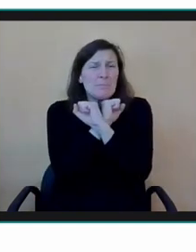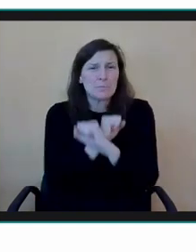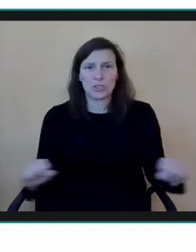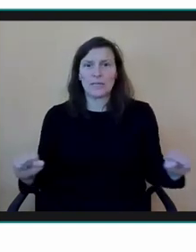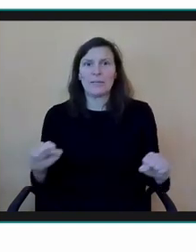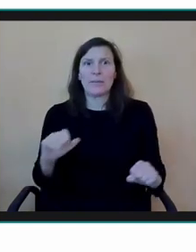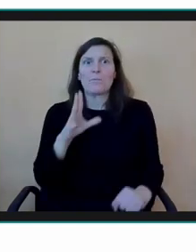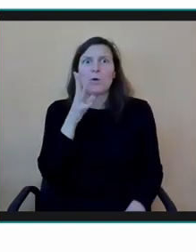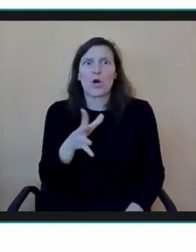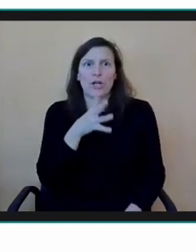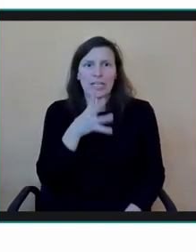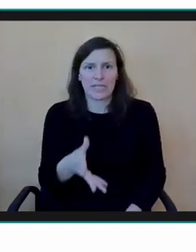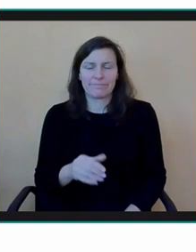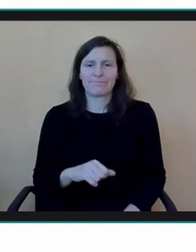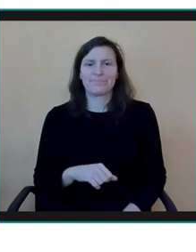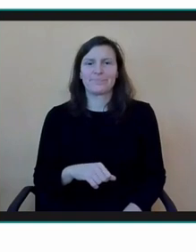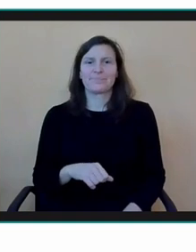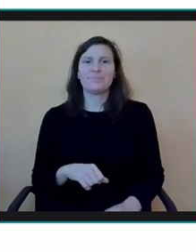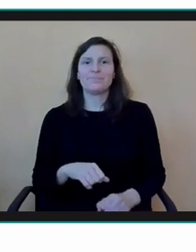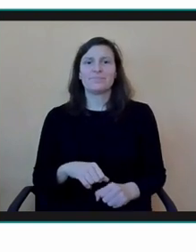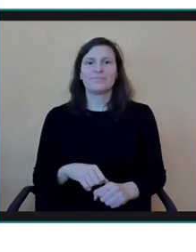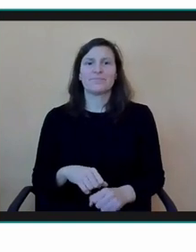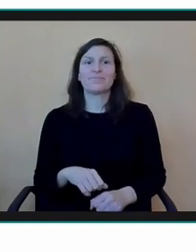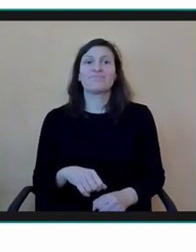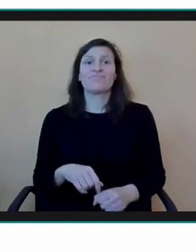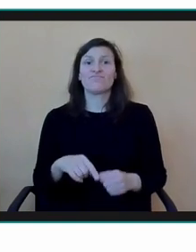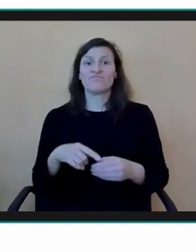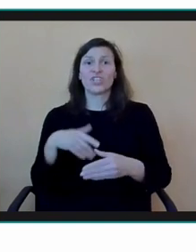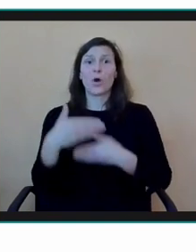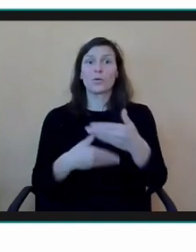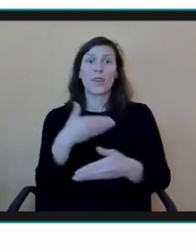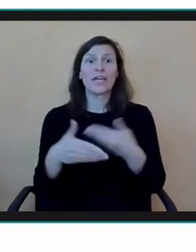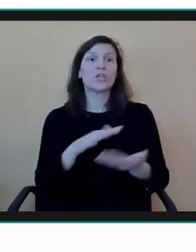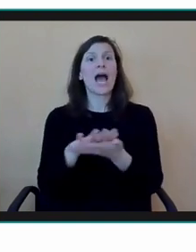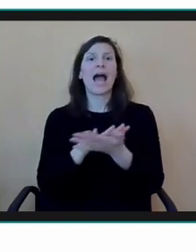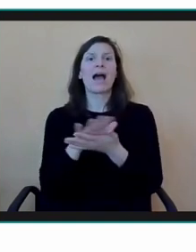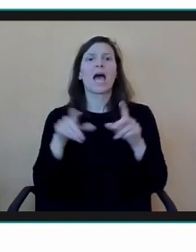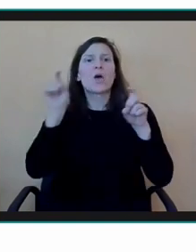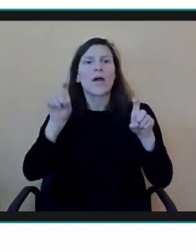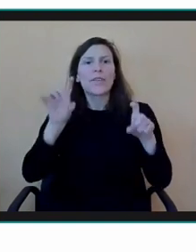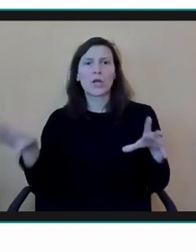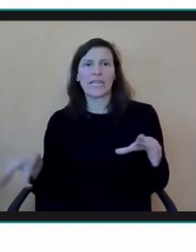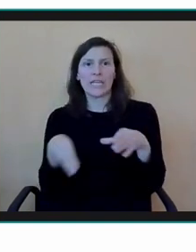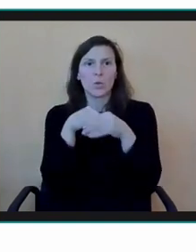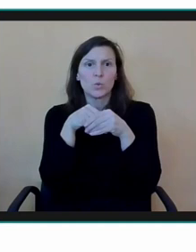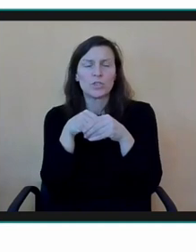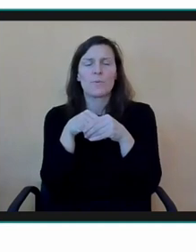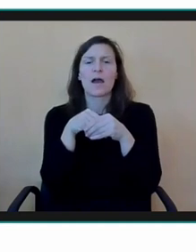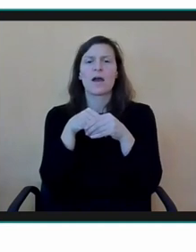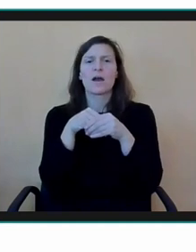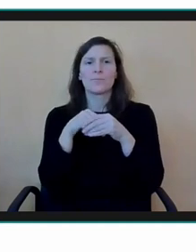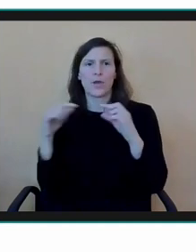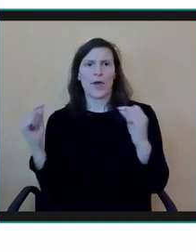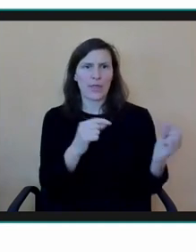mucho que ver con el proceso y con el debate en torno a una educación inclusiva, que para muchos siempre se ha visto y